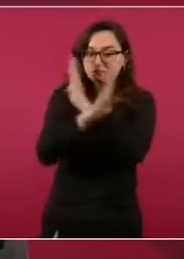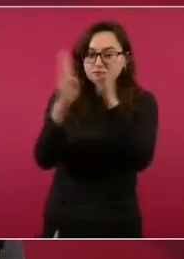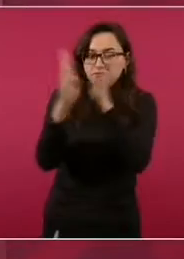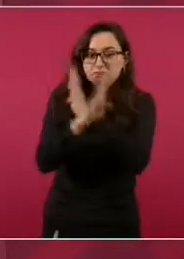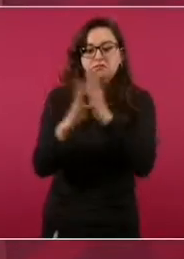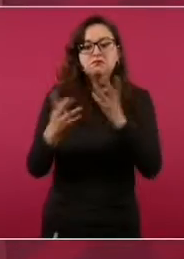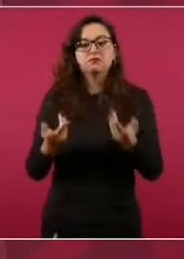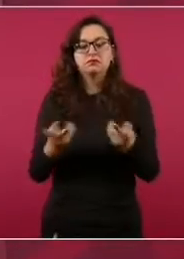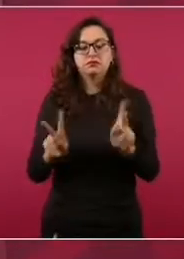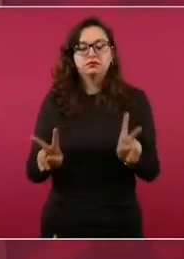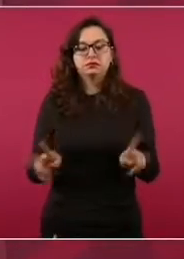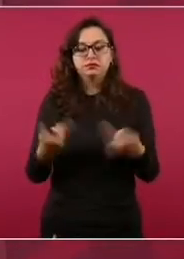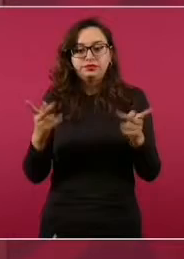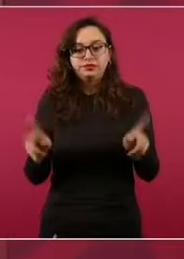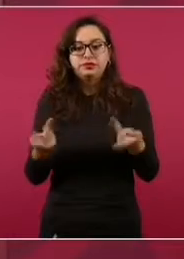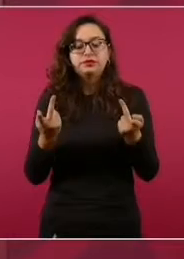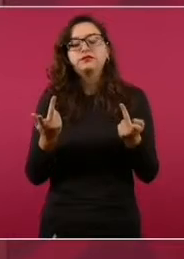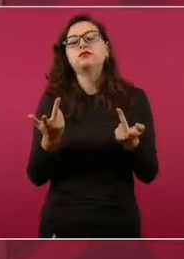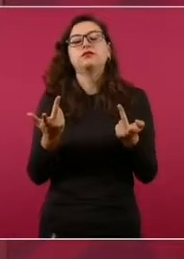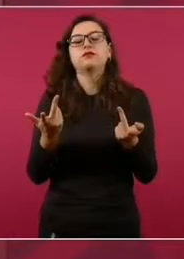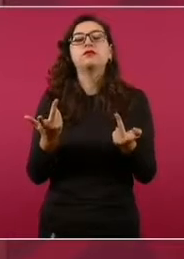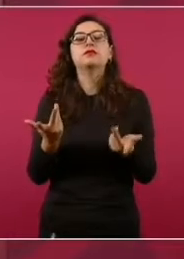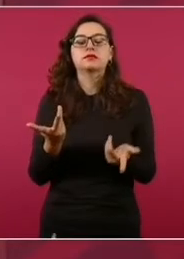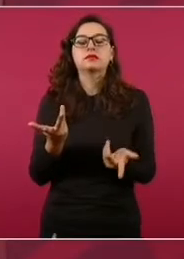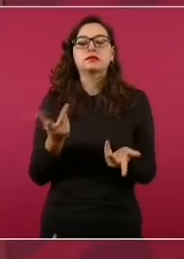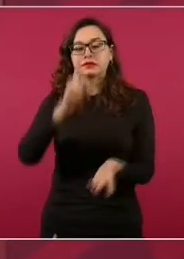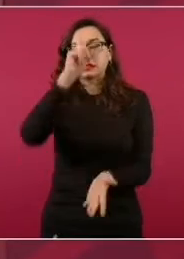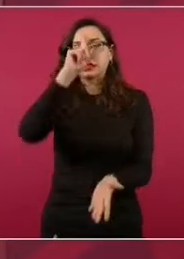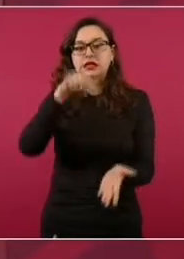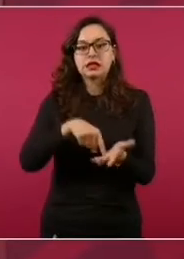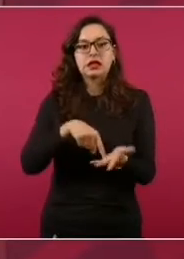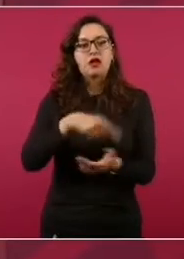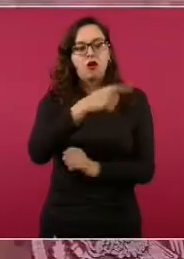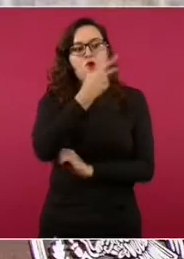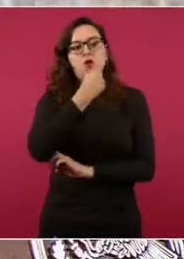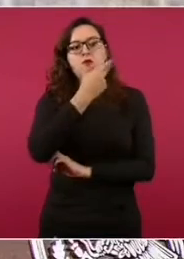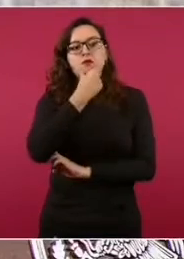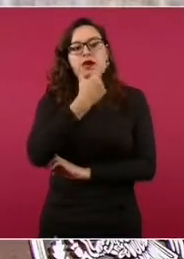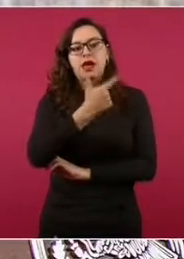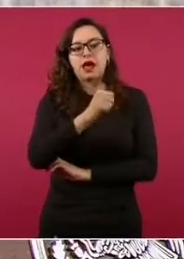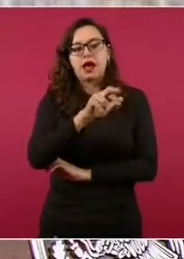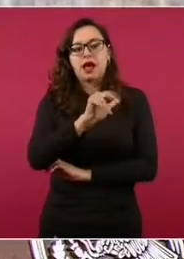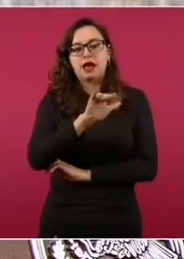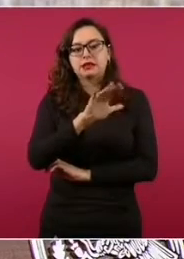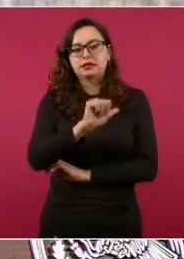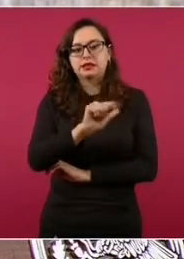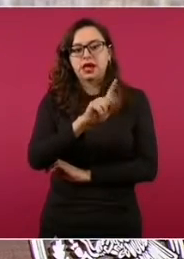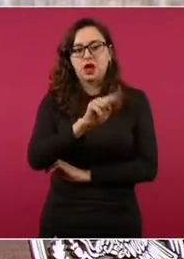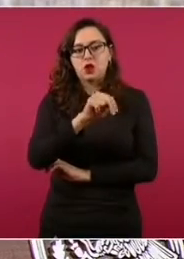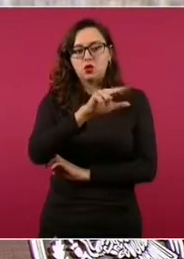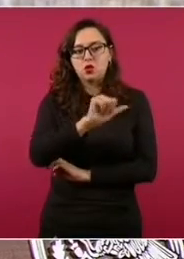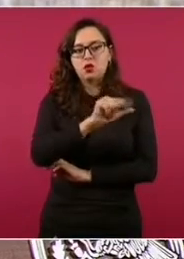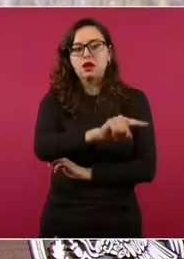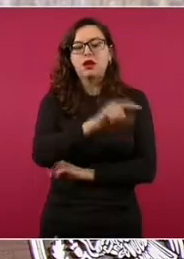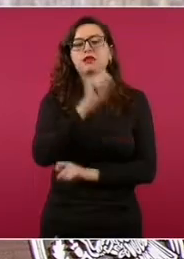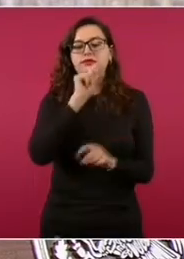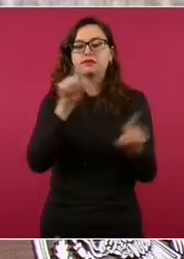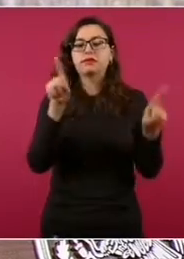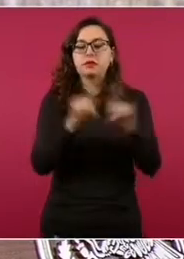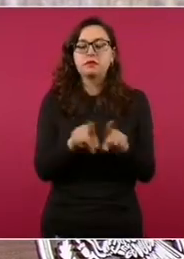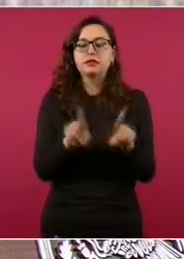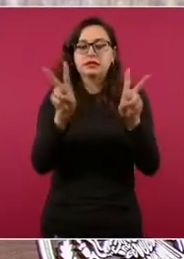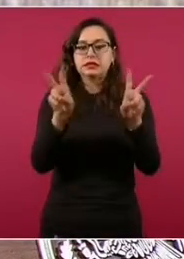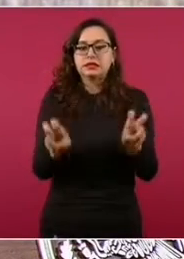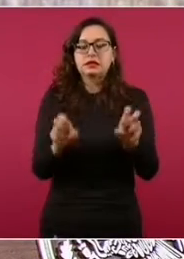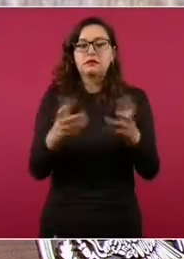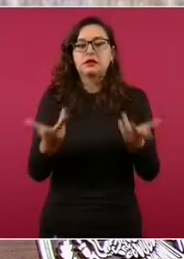equipos. Creo que el señor García Luna también estaba metido en